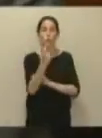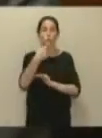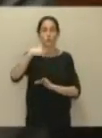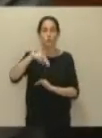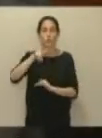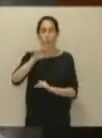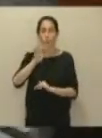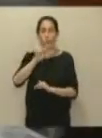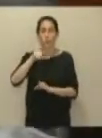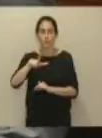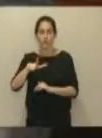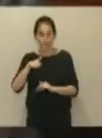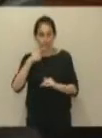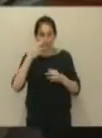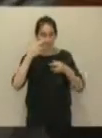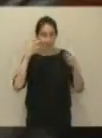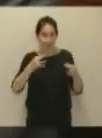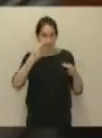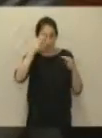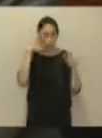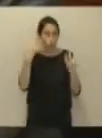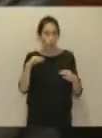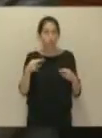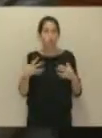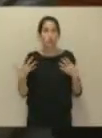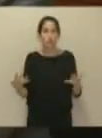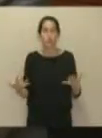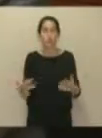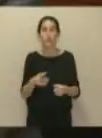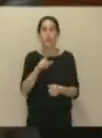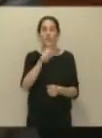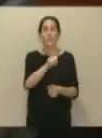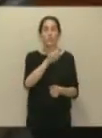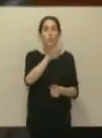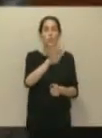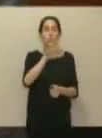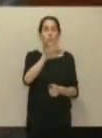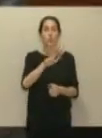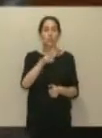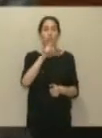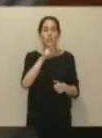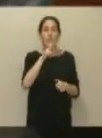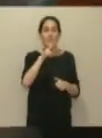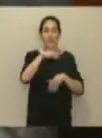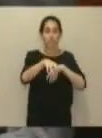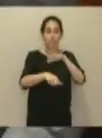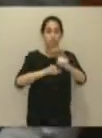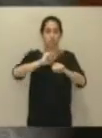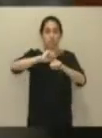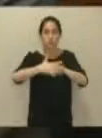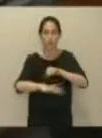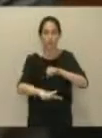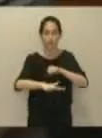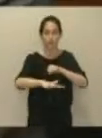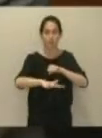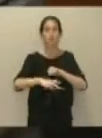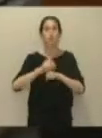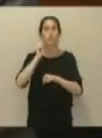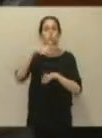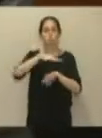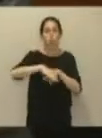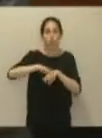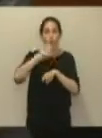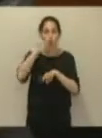la realidad, la objetiva. A 145 hectáreas ganadas al mar, en las cuales solo hay una pequeña zona